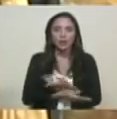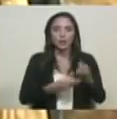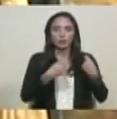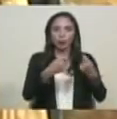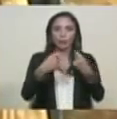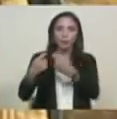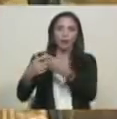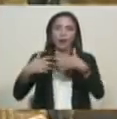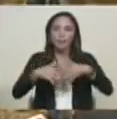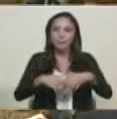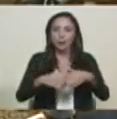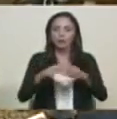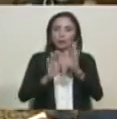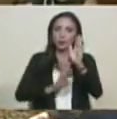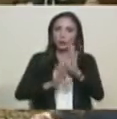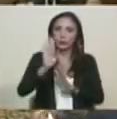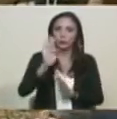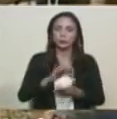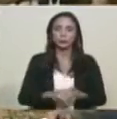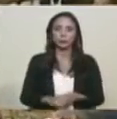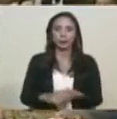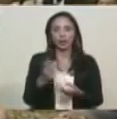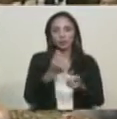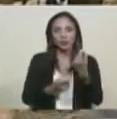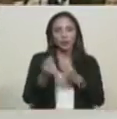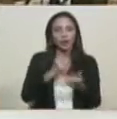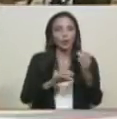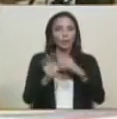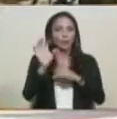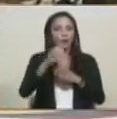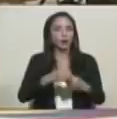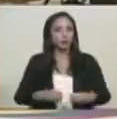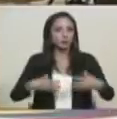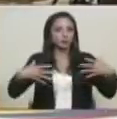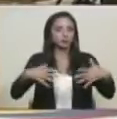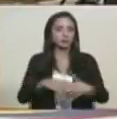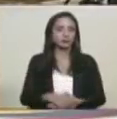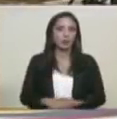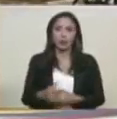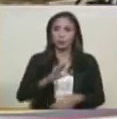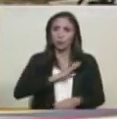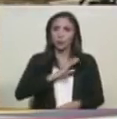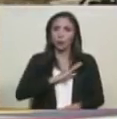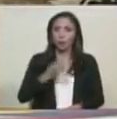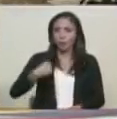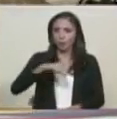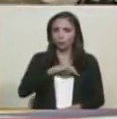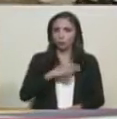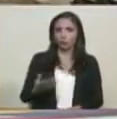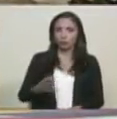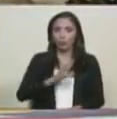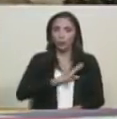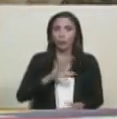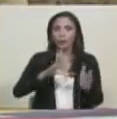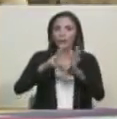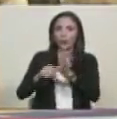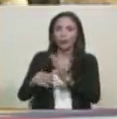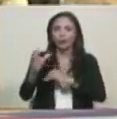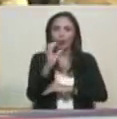fortaleciendo la industria, creando riqueza para el país. Y eso es dinero de los venezolanos que nos roban desde Colombia.